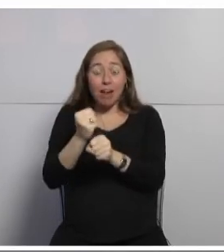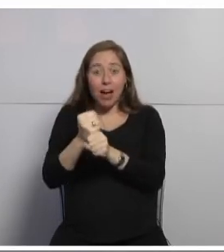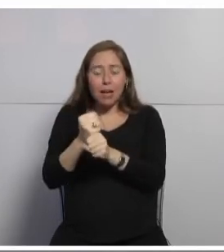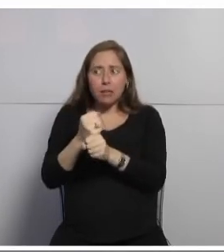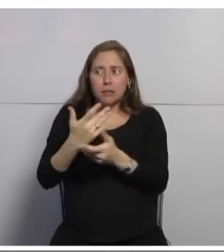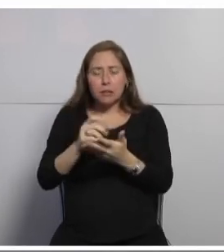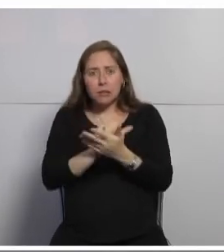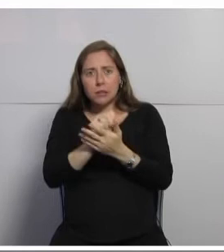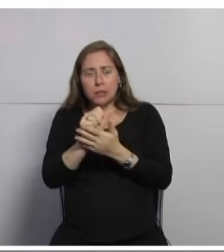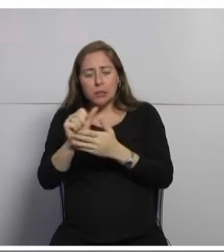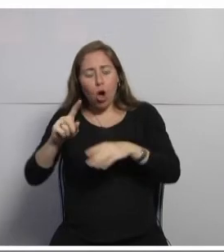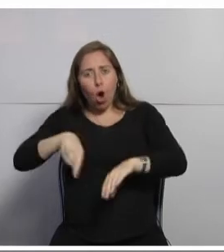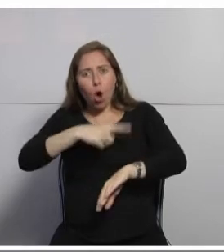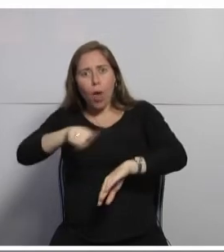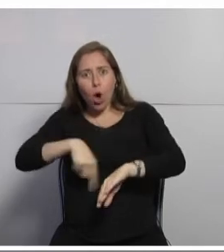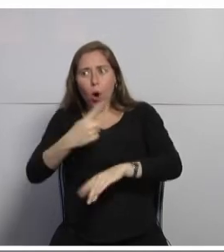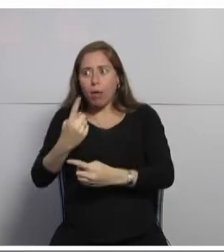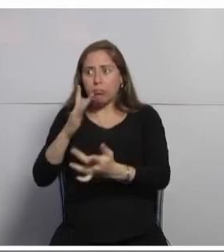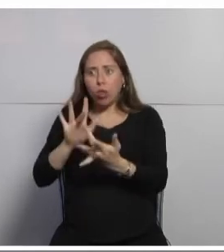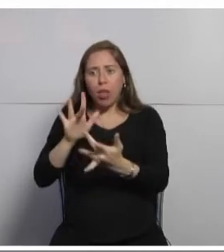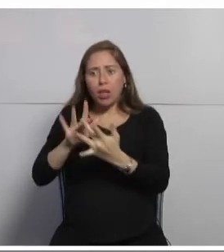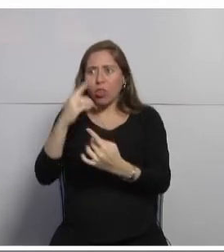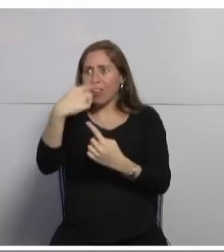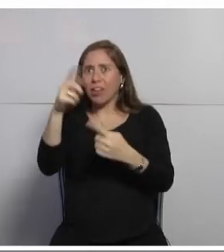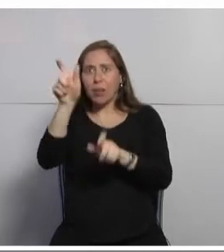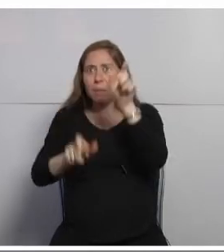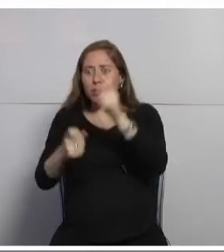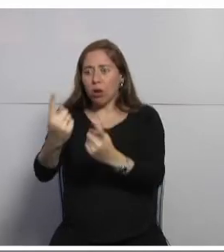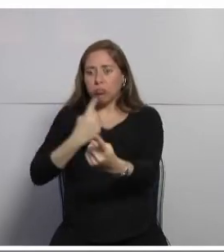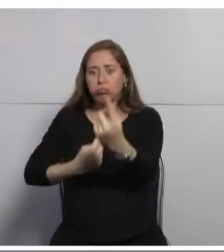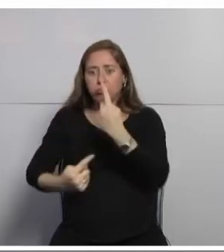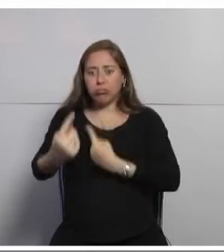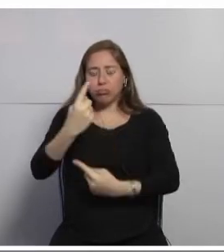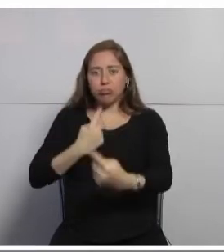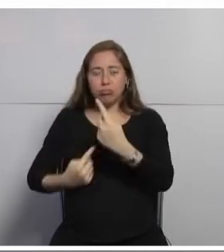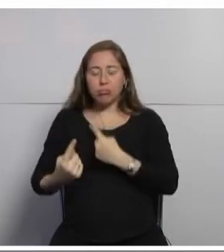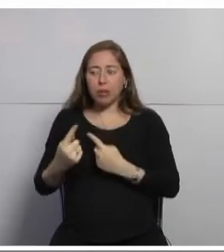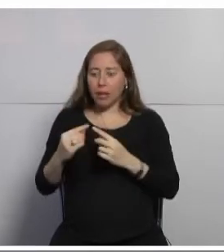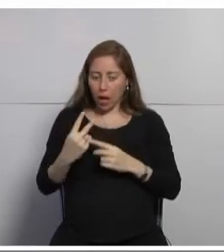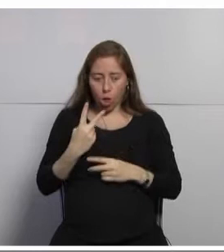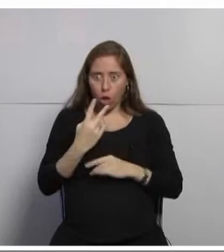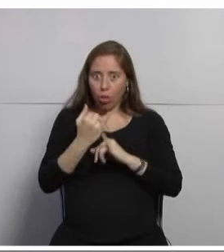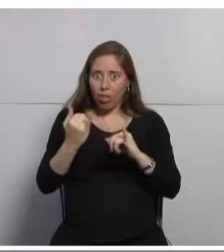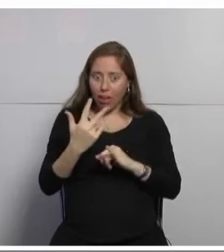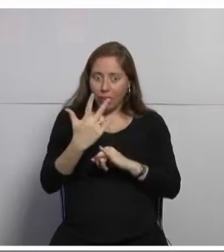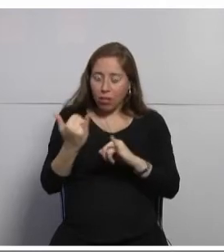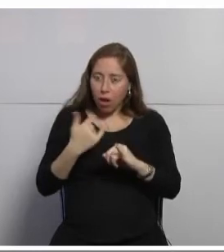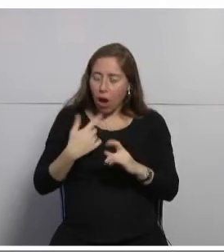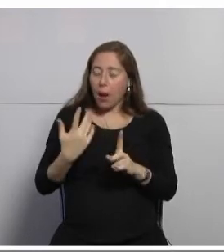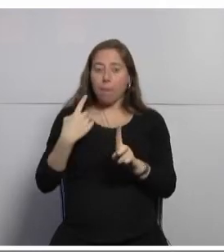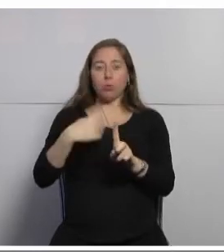discurrió varias horas trabajando con varios colaboradores y a los dos o tres días resulta dar positivo